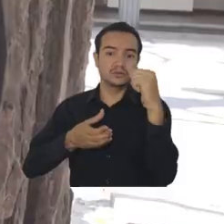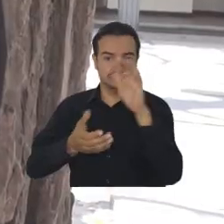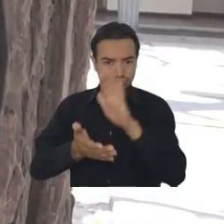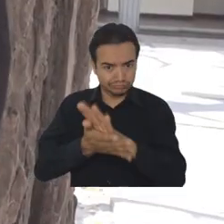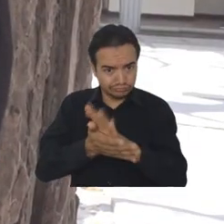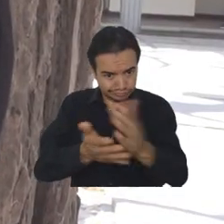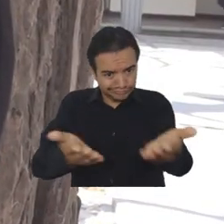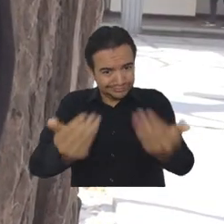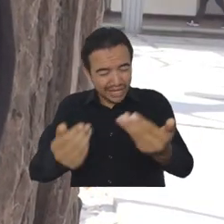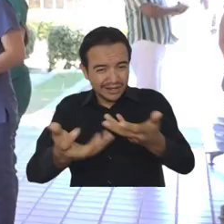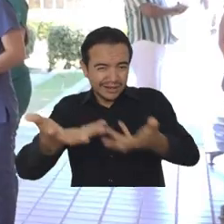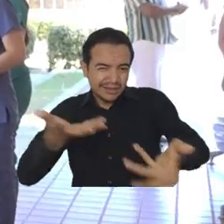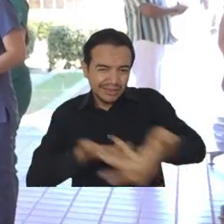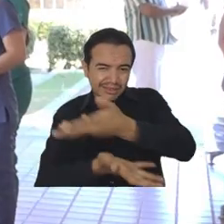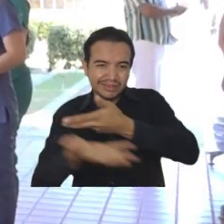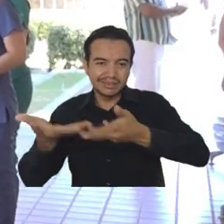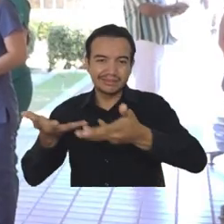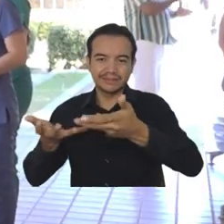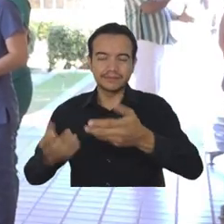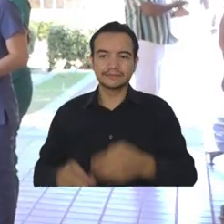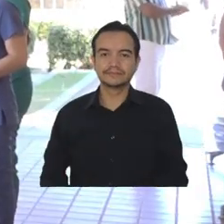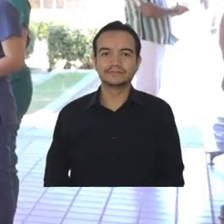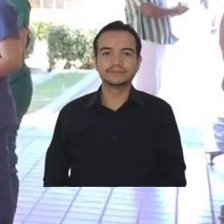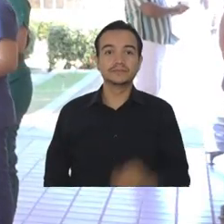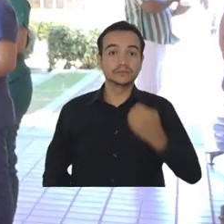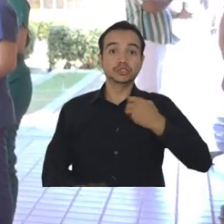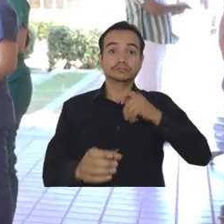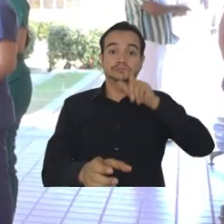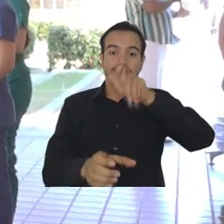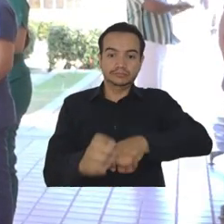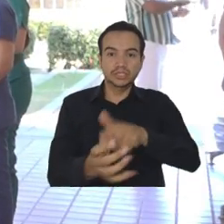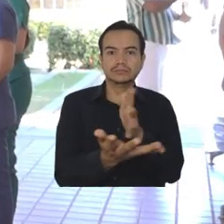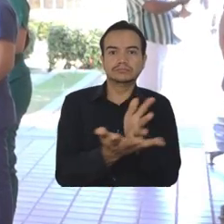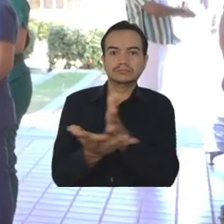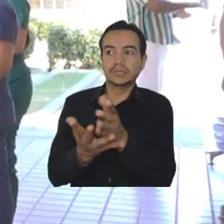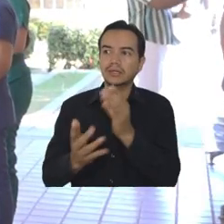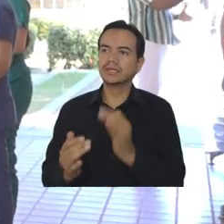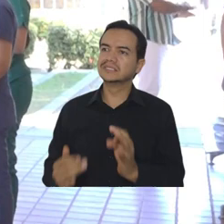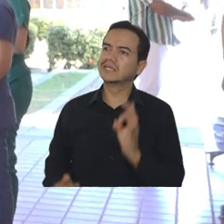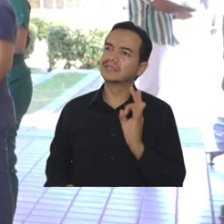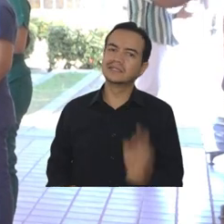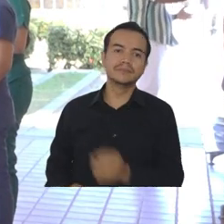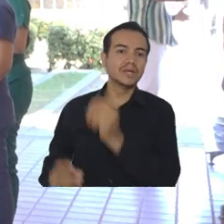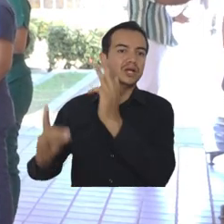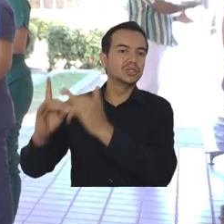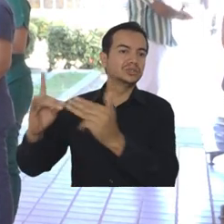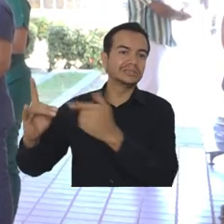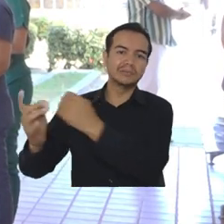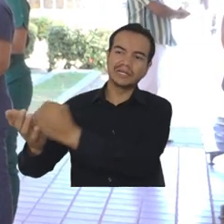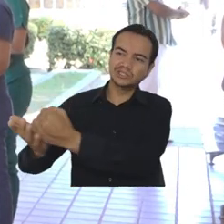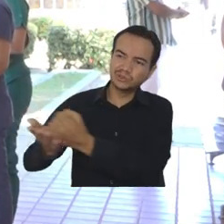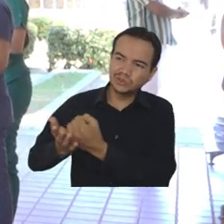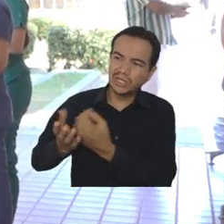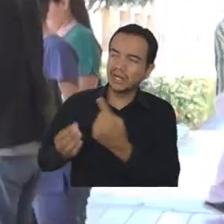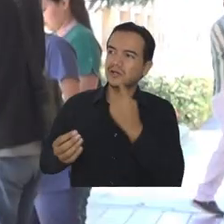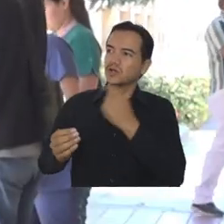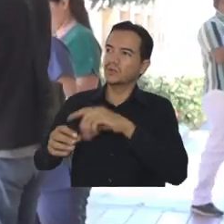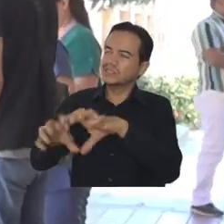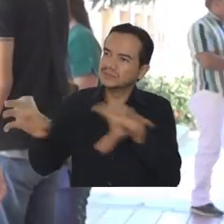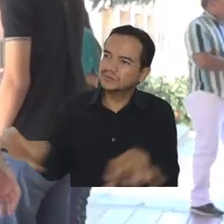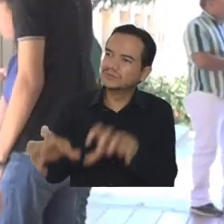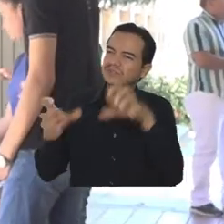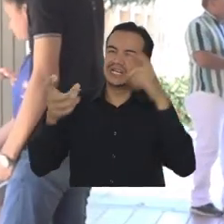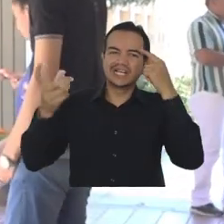de atención y diálogo. Desde que estoy en la carrera, la universidad se ha preocupado siempre por llevar actividades,